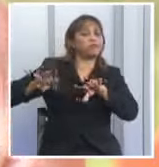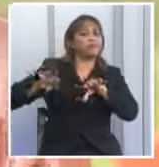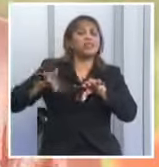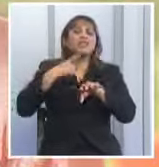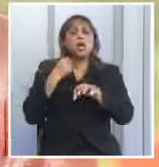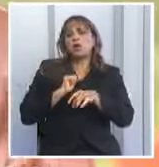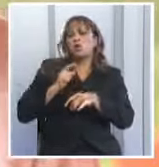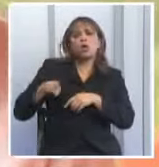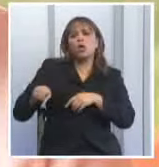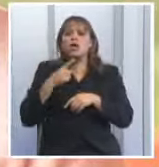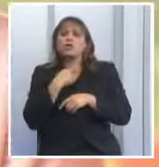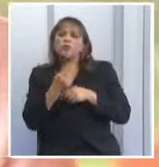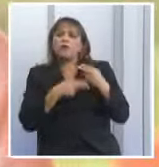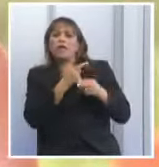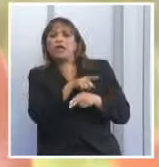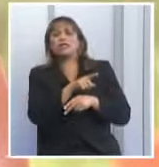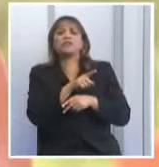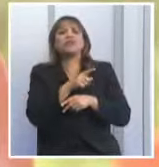Yo no quiero esto y tú vas hacer esto, pero nos queremos al final.